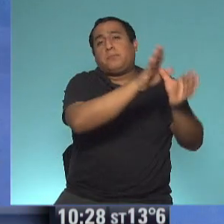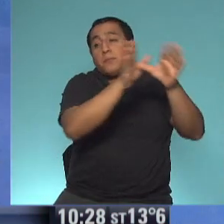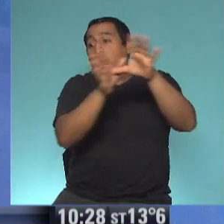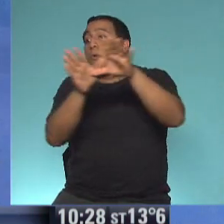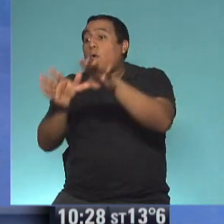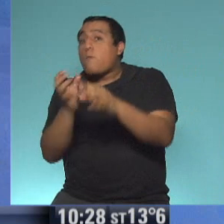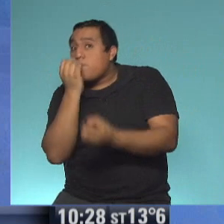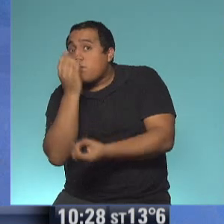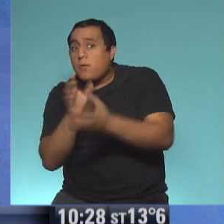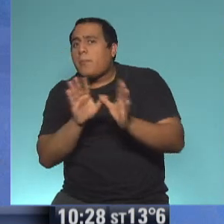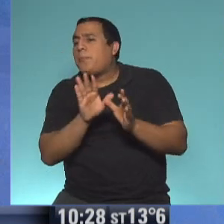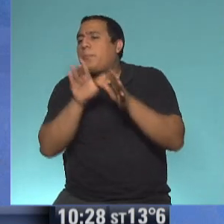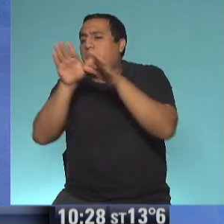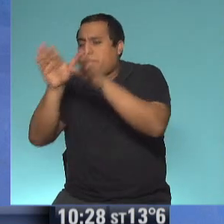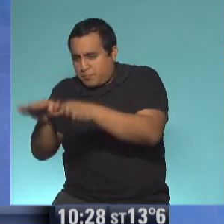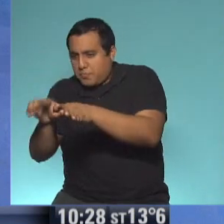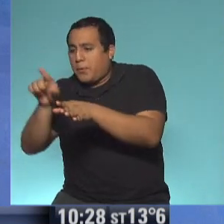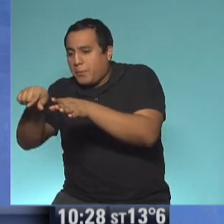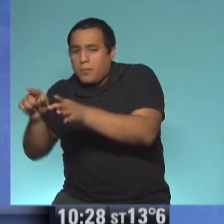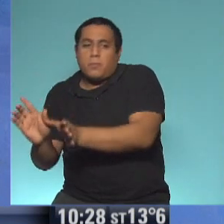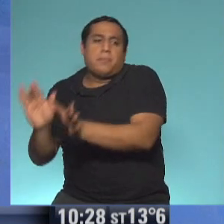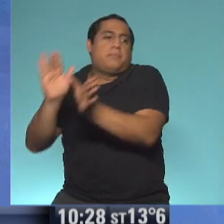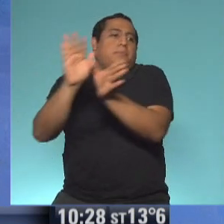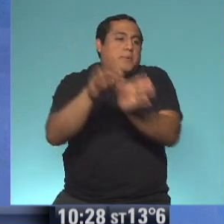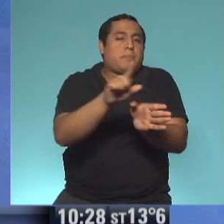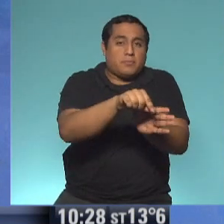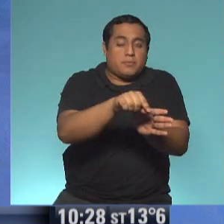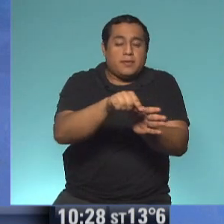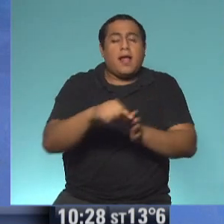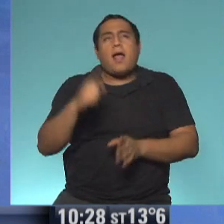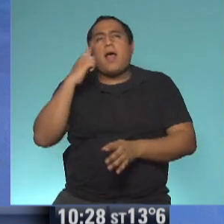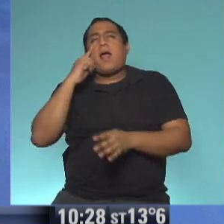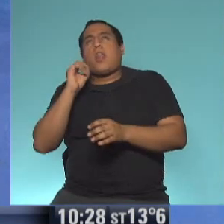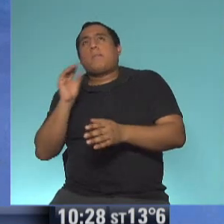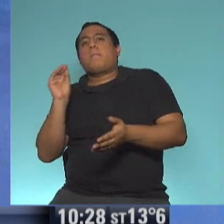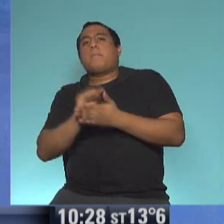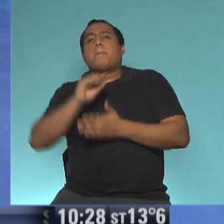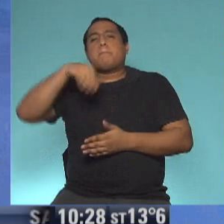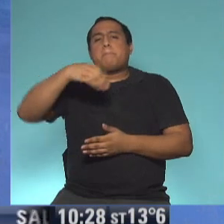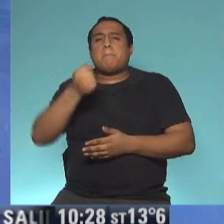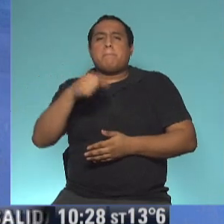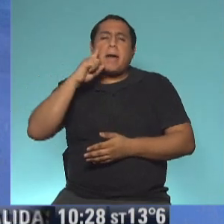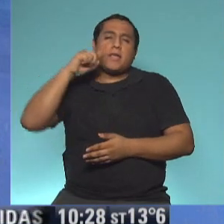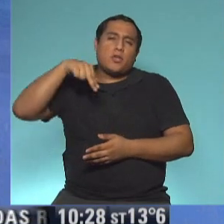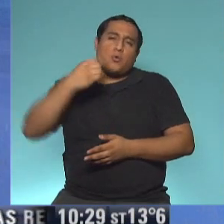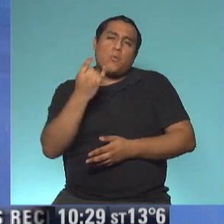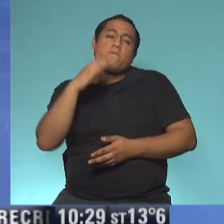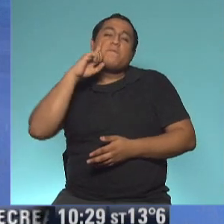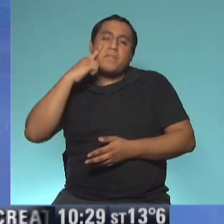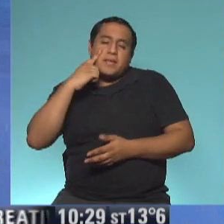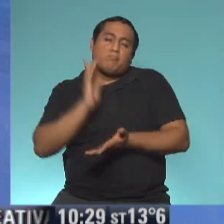en flor. Según los guaraníes, la llamó Mainumbí, picaflor.